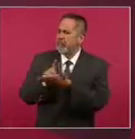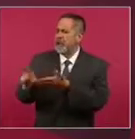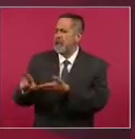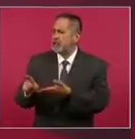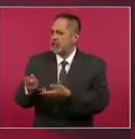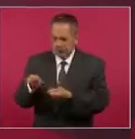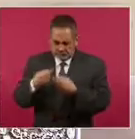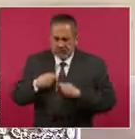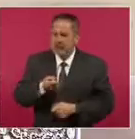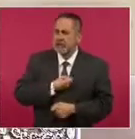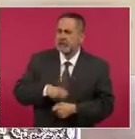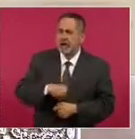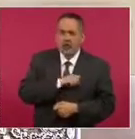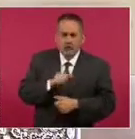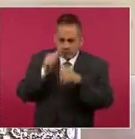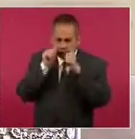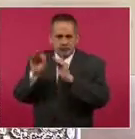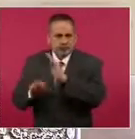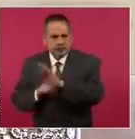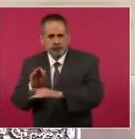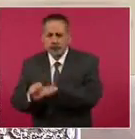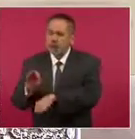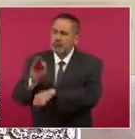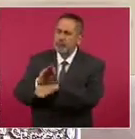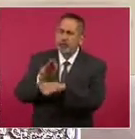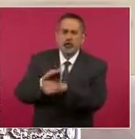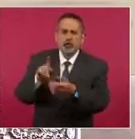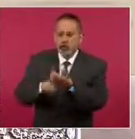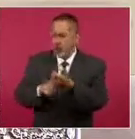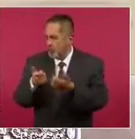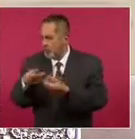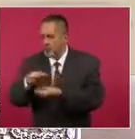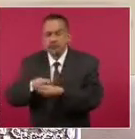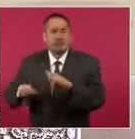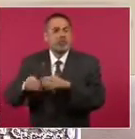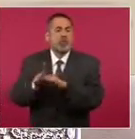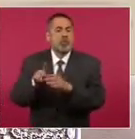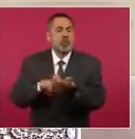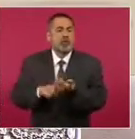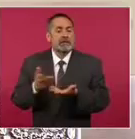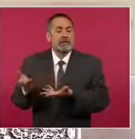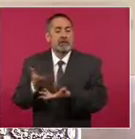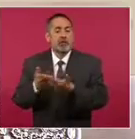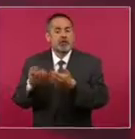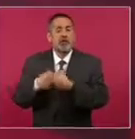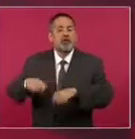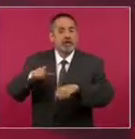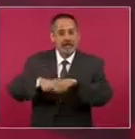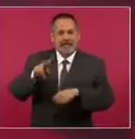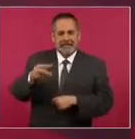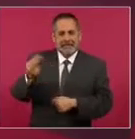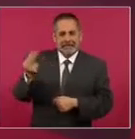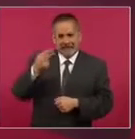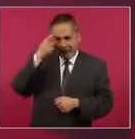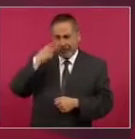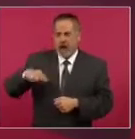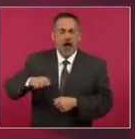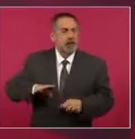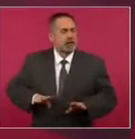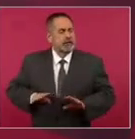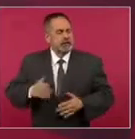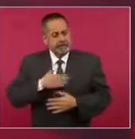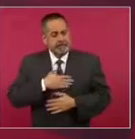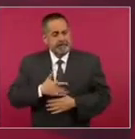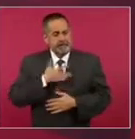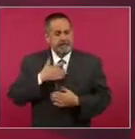la salud, la asistencia médica, la protección de los medios de subsistencia y los servicios sociales necesarios para el bienestar individual